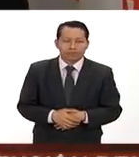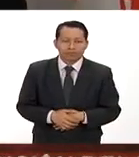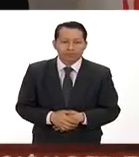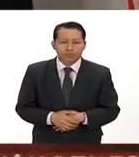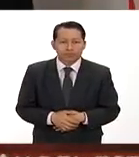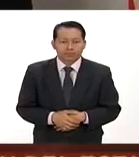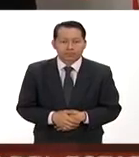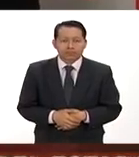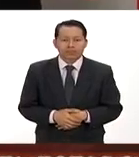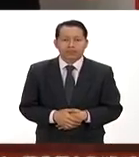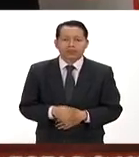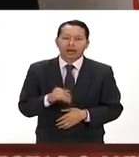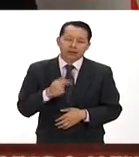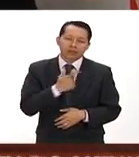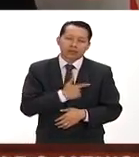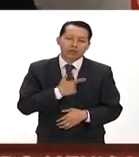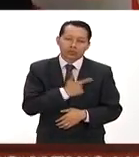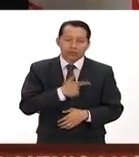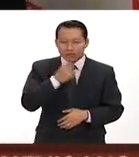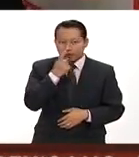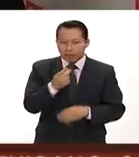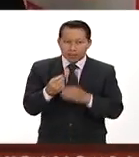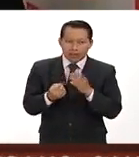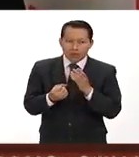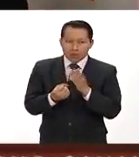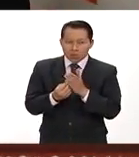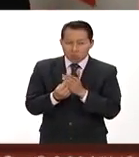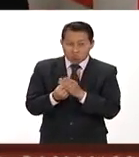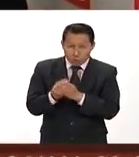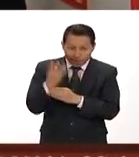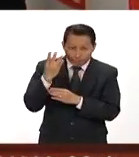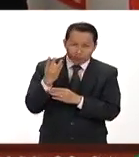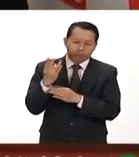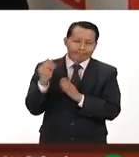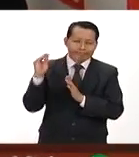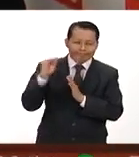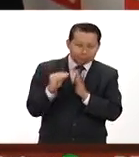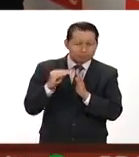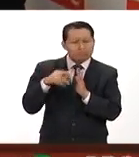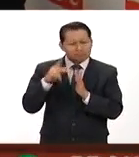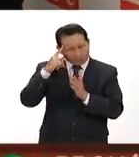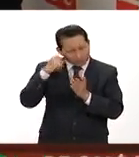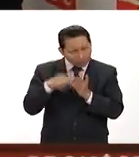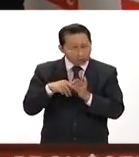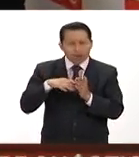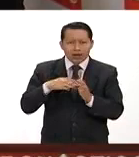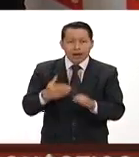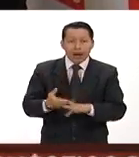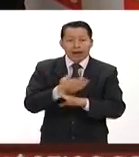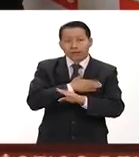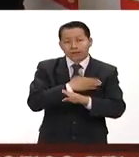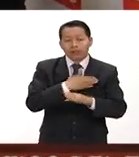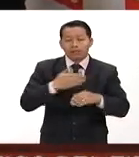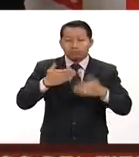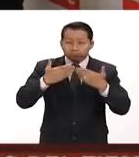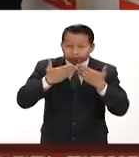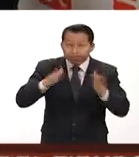Luego nos encanta decir que todo es inédito pero sí creo que en este caso nunca se había tenido una consulta tan amplia